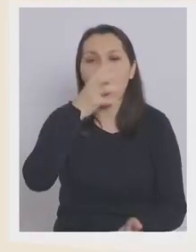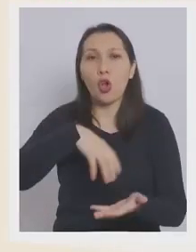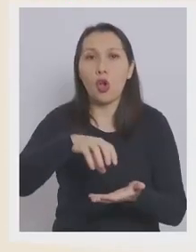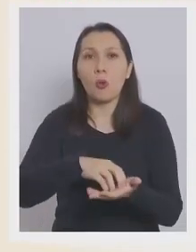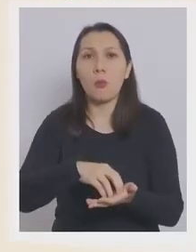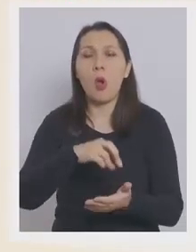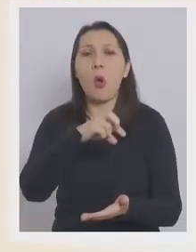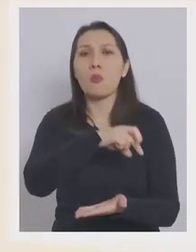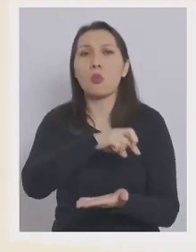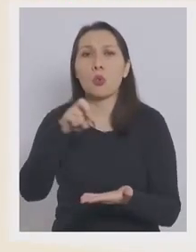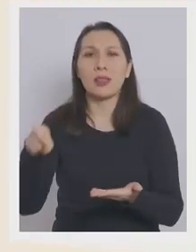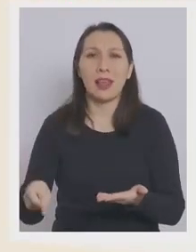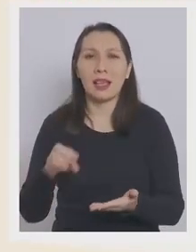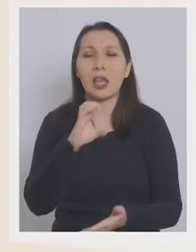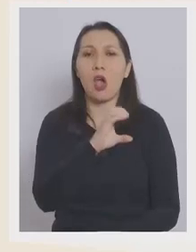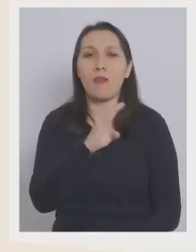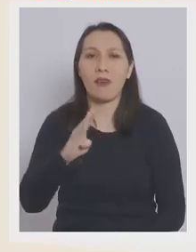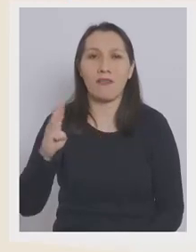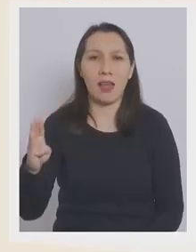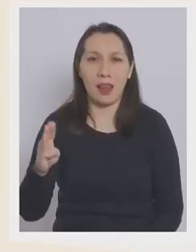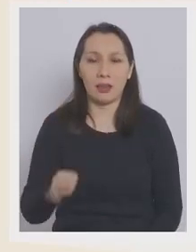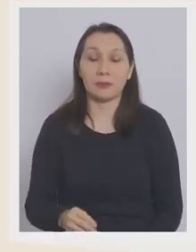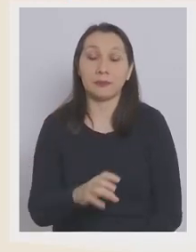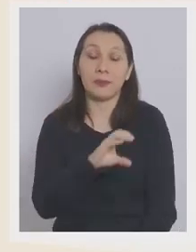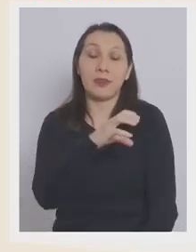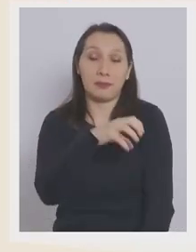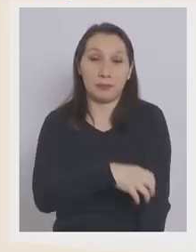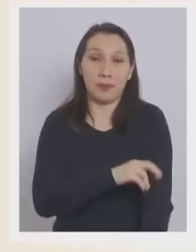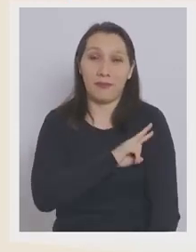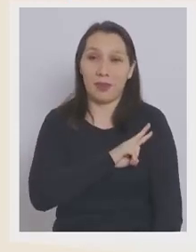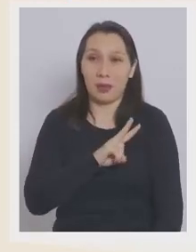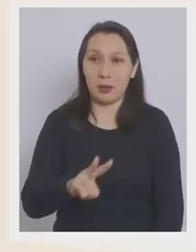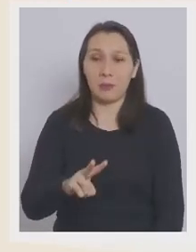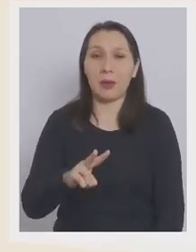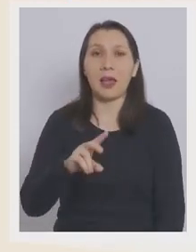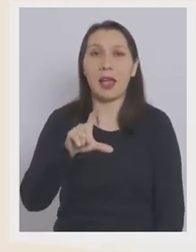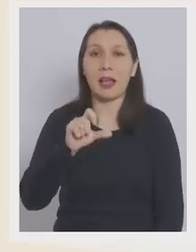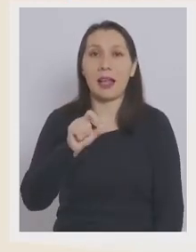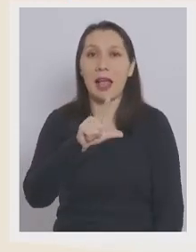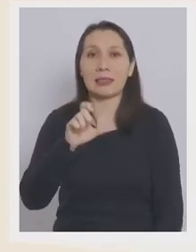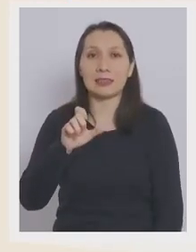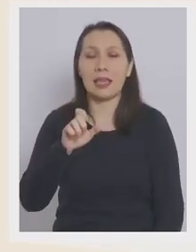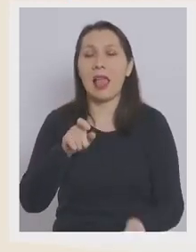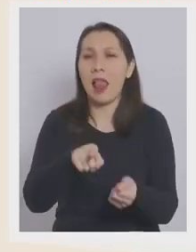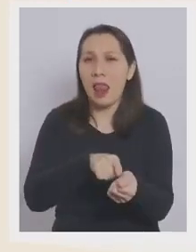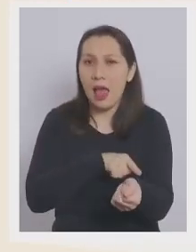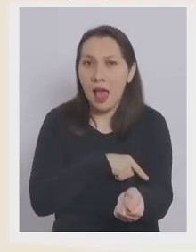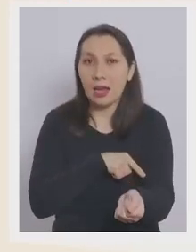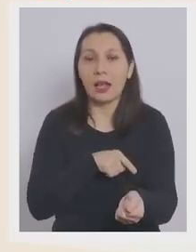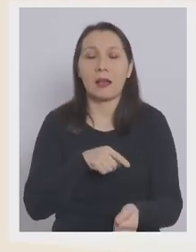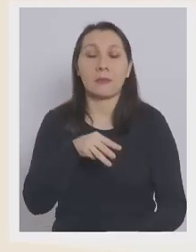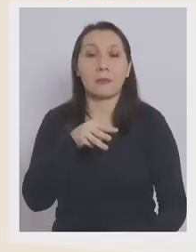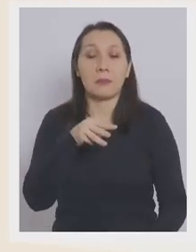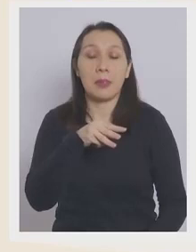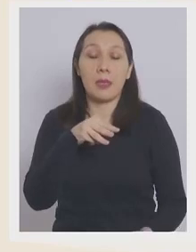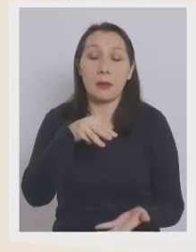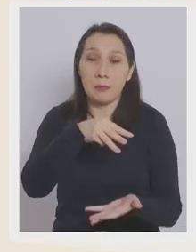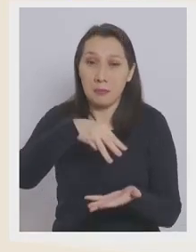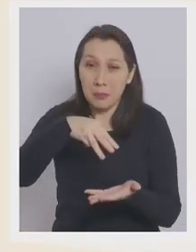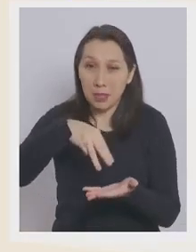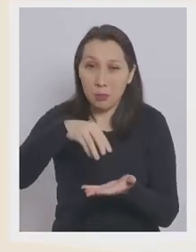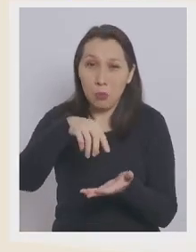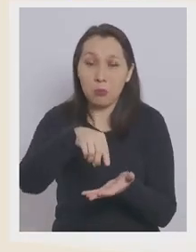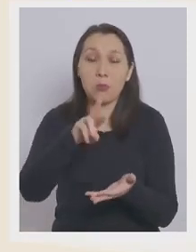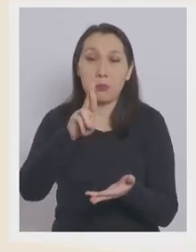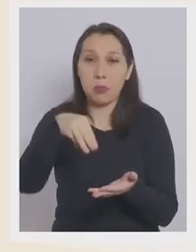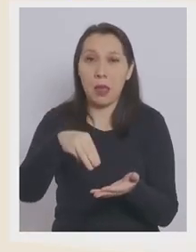Punitaqui y Conbarbalá, en la región de Valparaíso, la comuna de Calle Larga, en la Metropolitana, Melipilla,